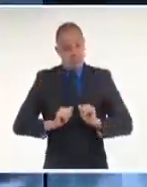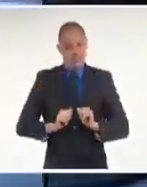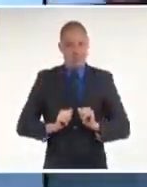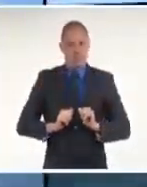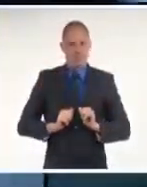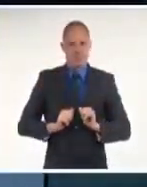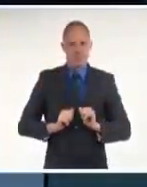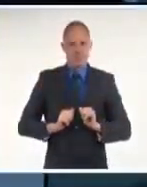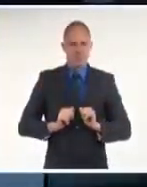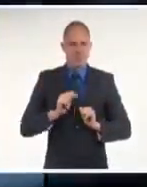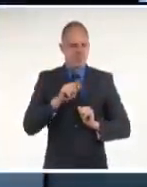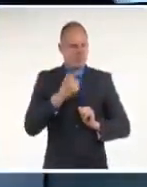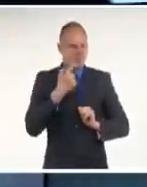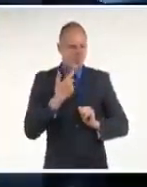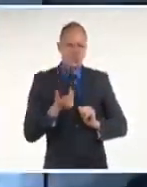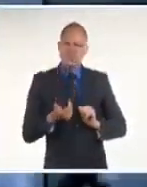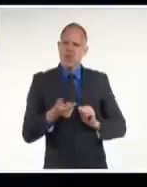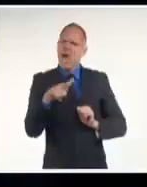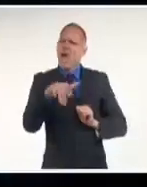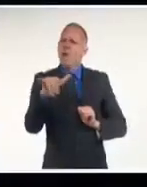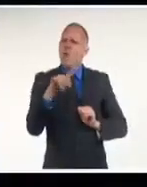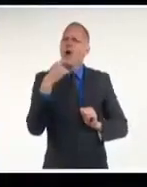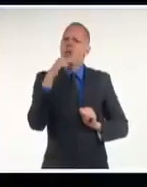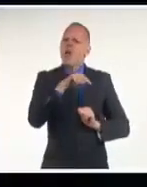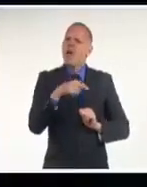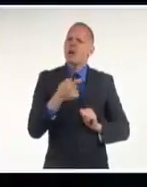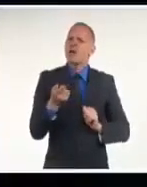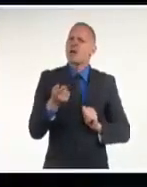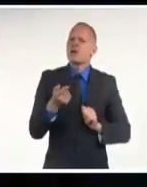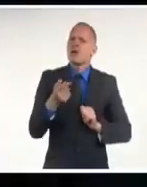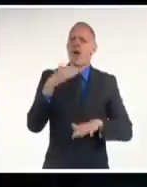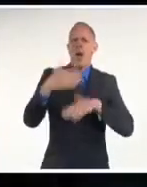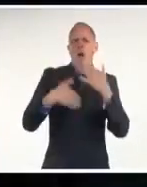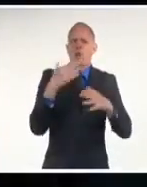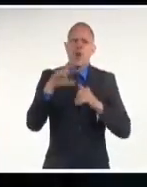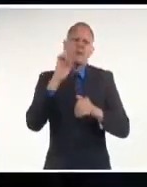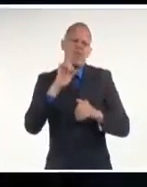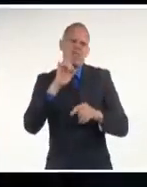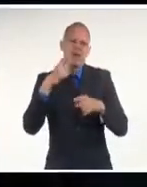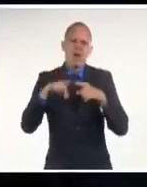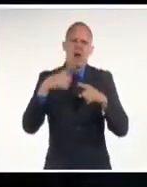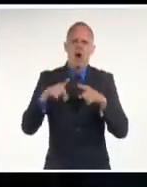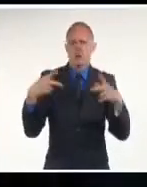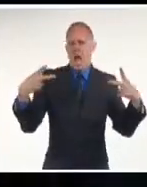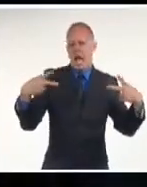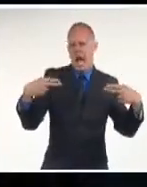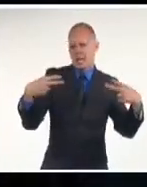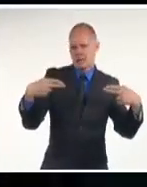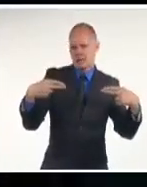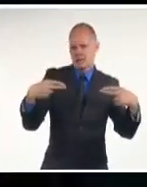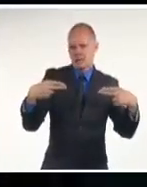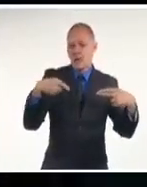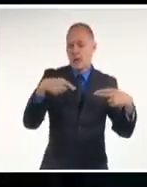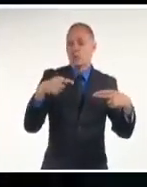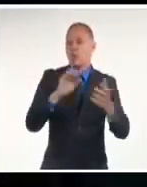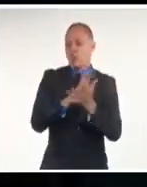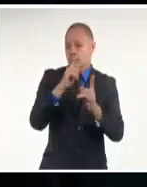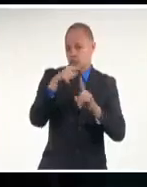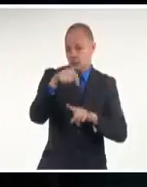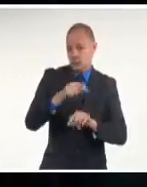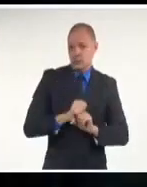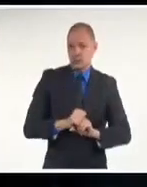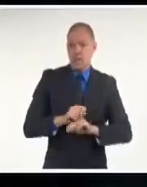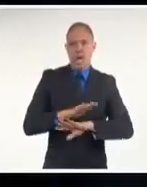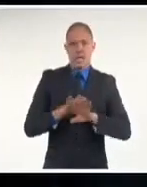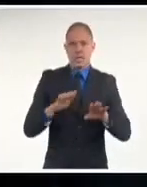implicado en hechos vandálicos en Cárdenas, como dijo en su reporte nuestro periodista, y habíamos mostrado las imágenes, ahí está, diciendo